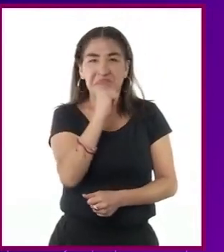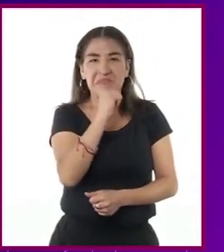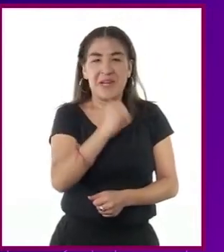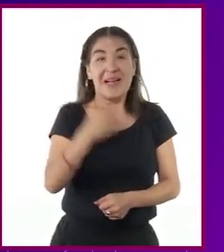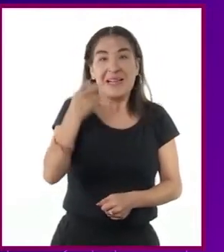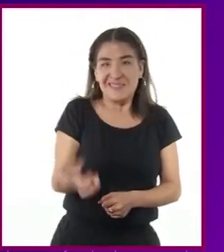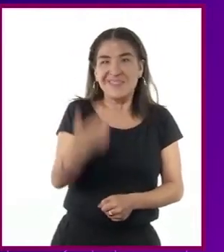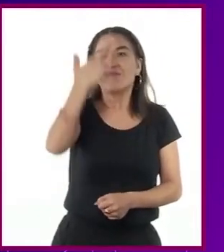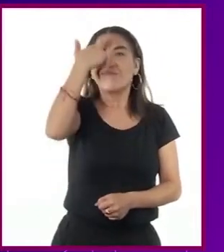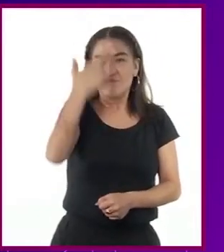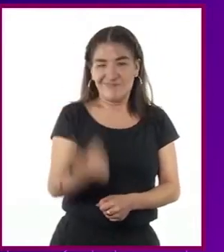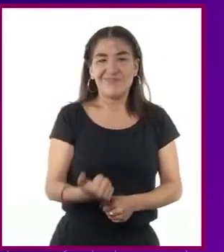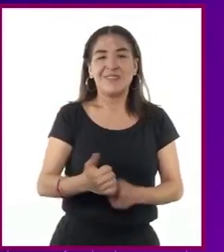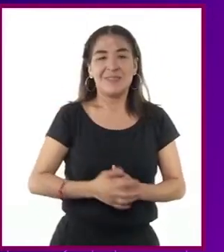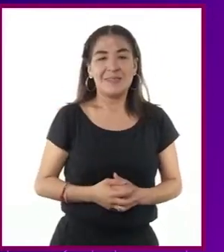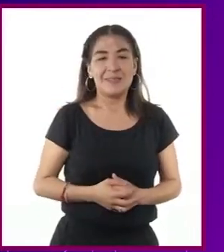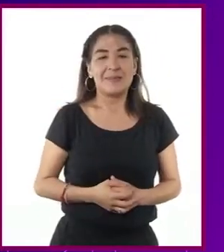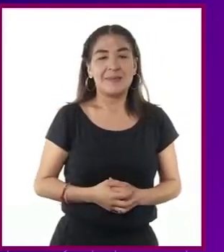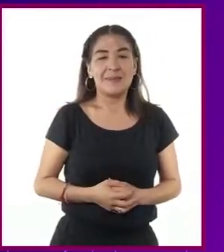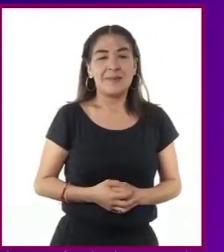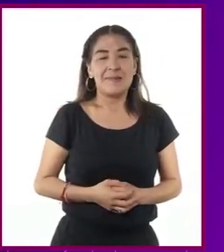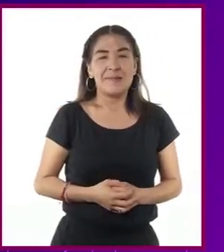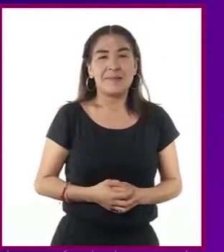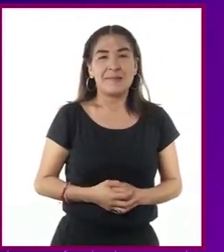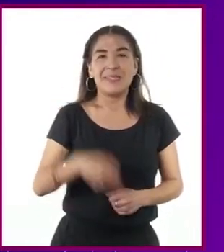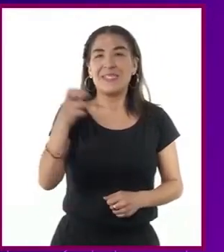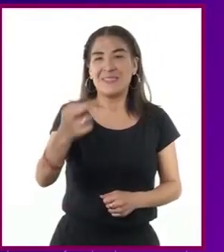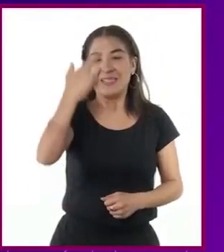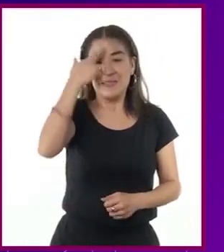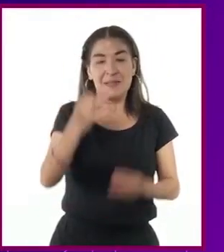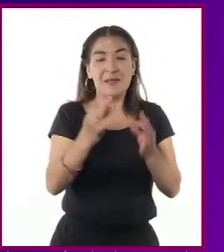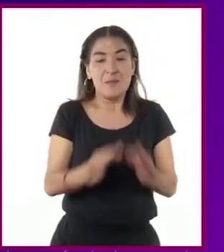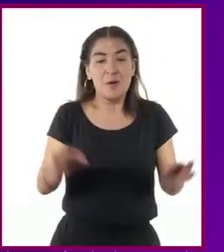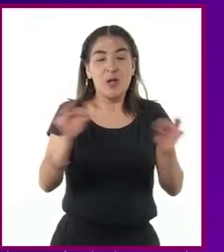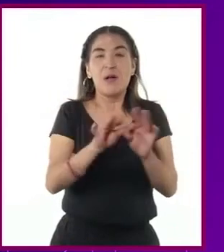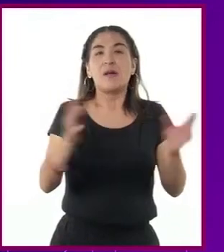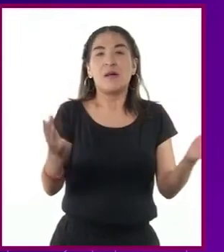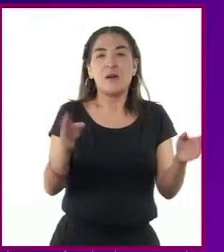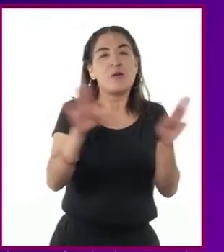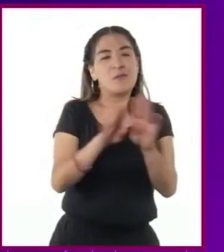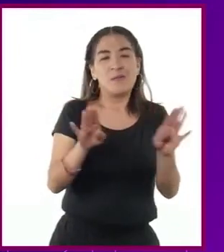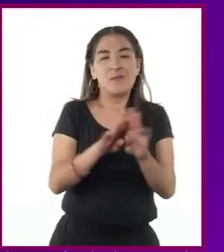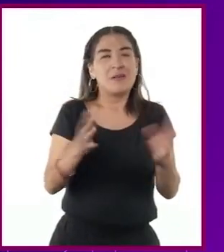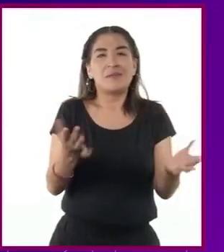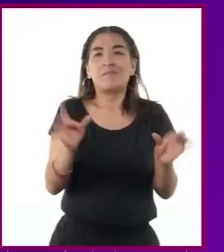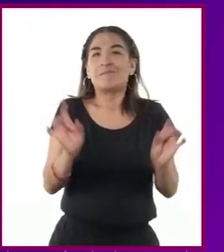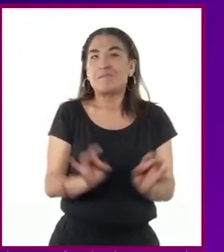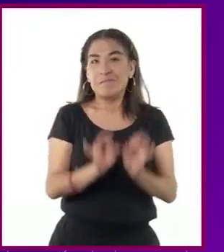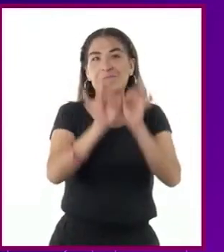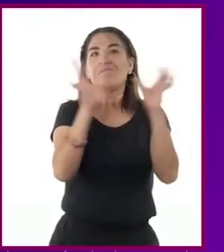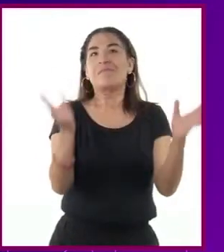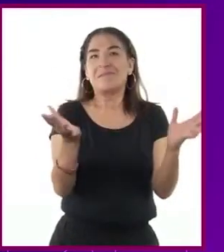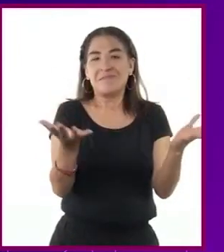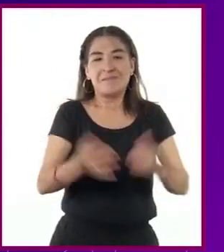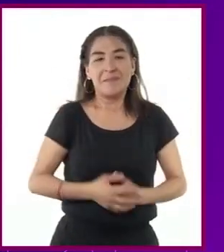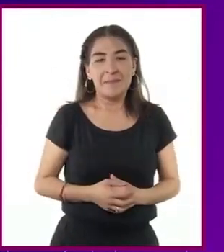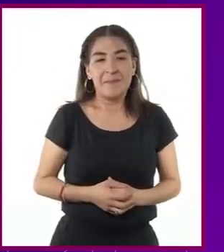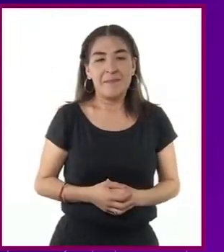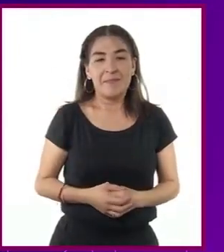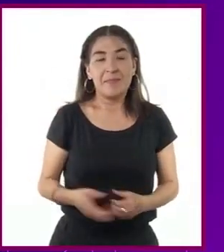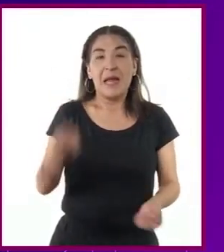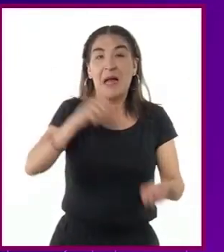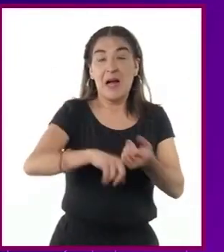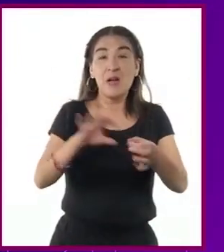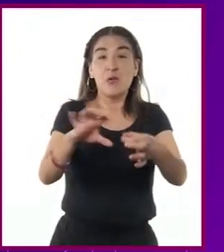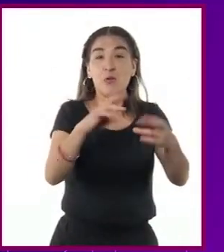principal razón por la cual en un momento y bastante inesperado dentro de la